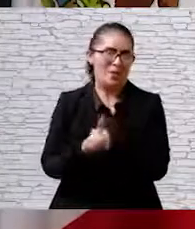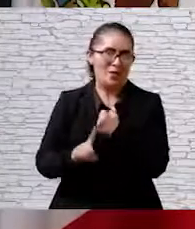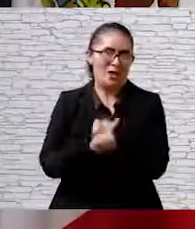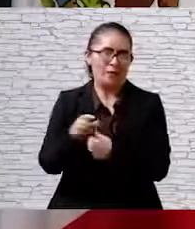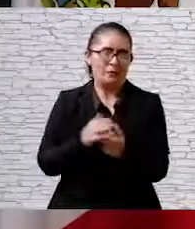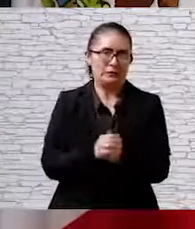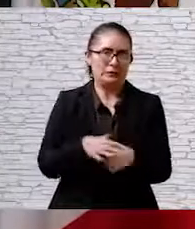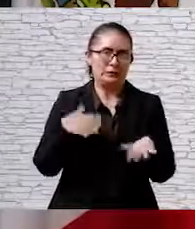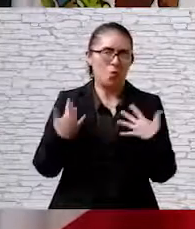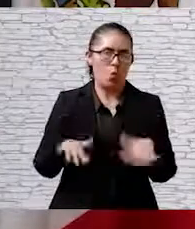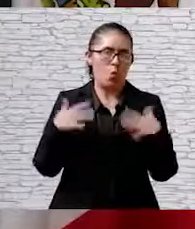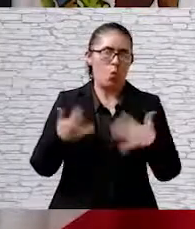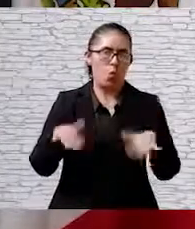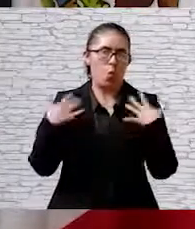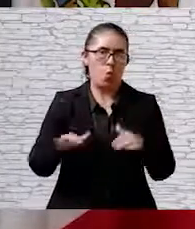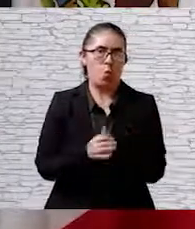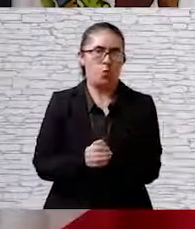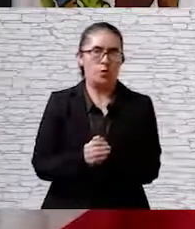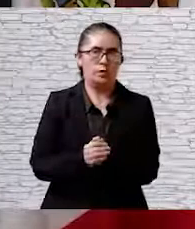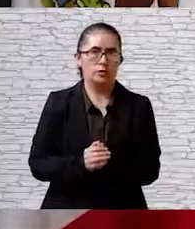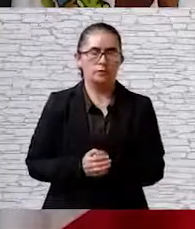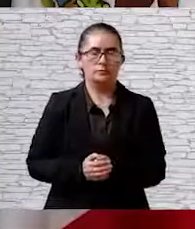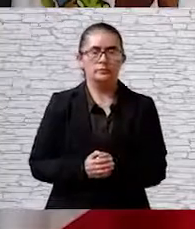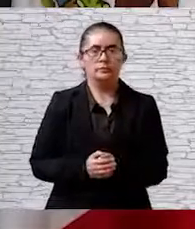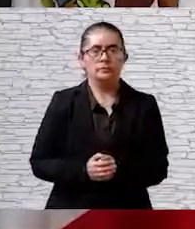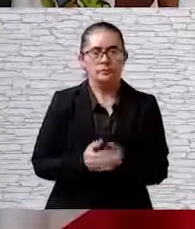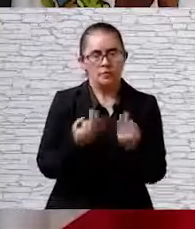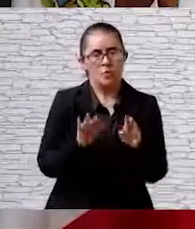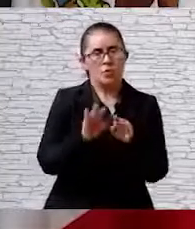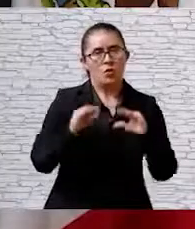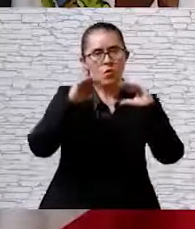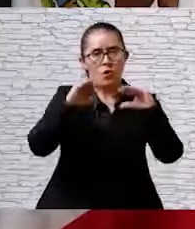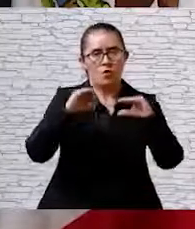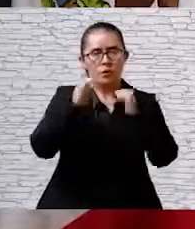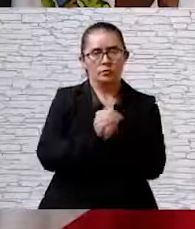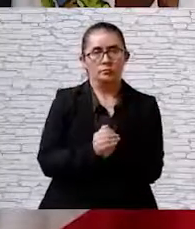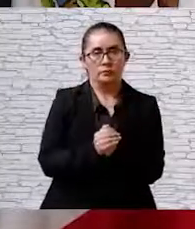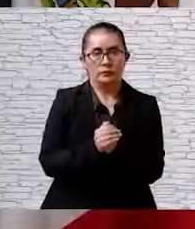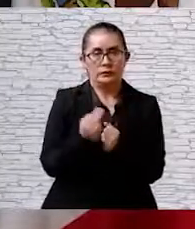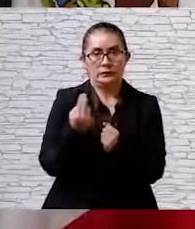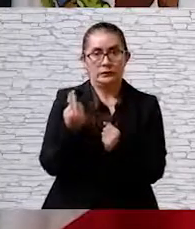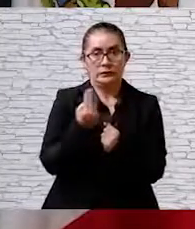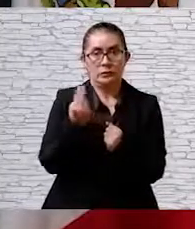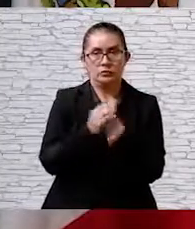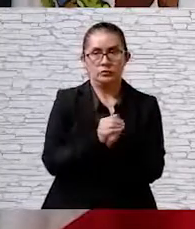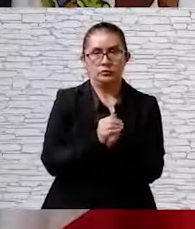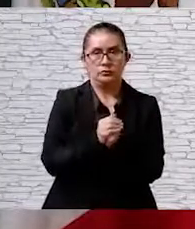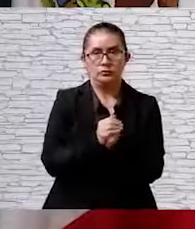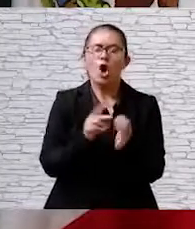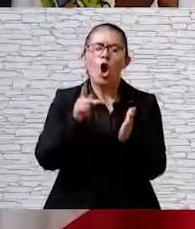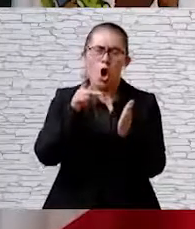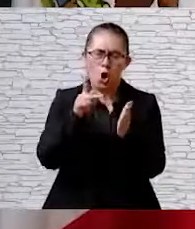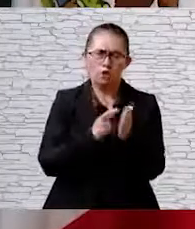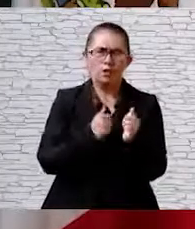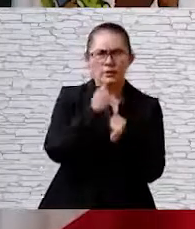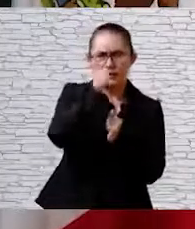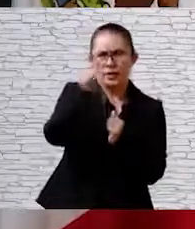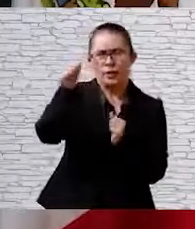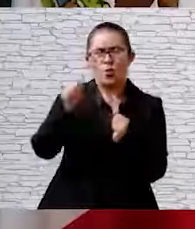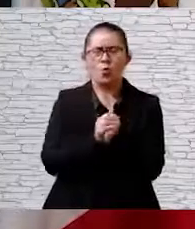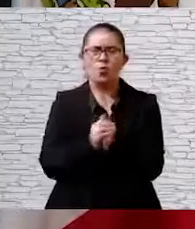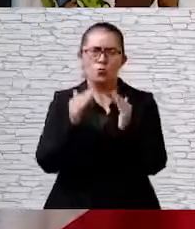Así de firme debe ser la acción. Es necesario que volvamos voluntariamente a